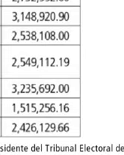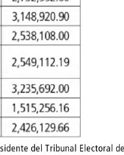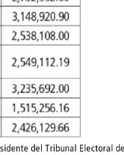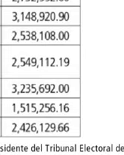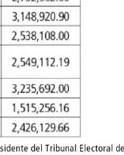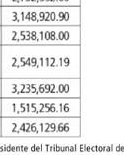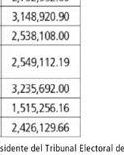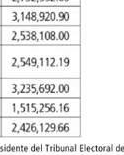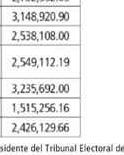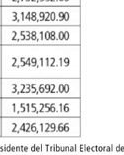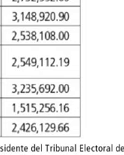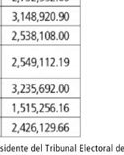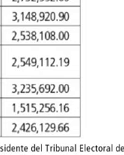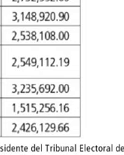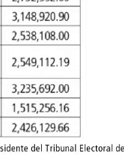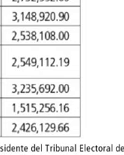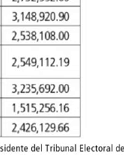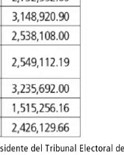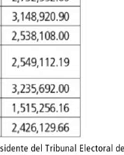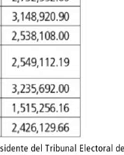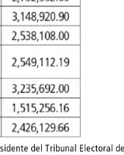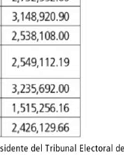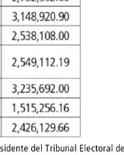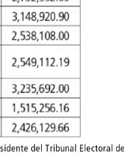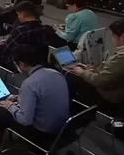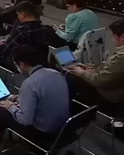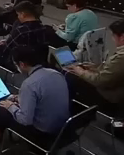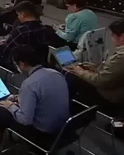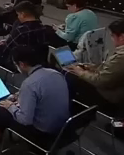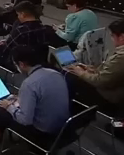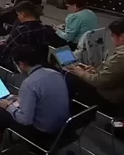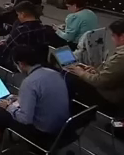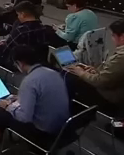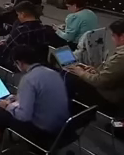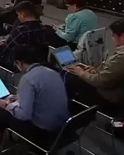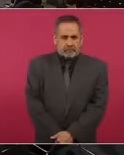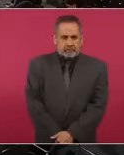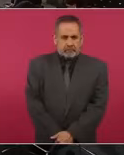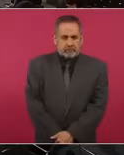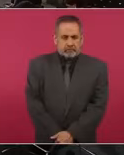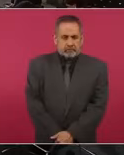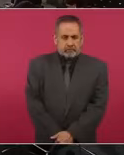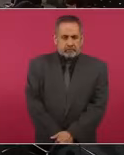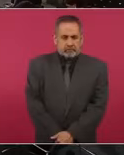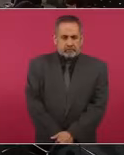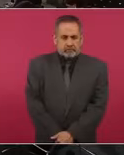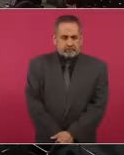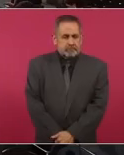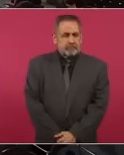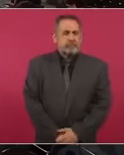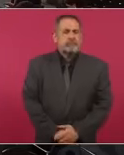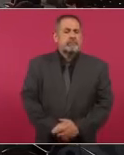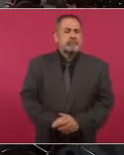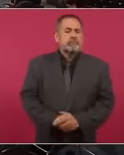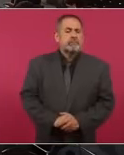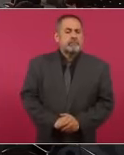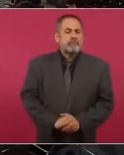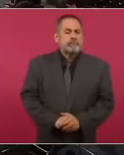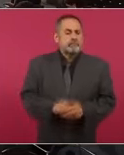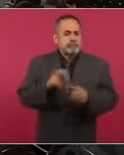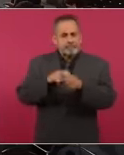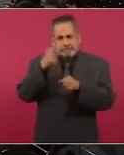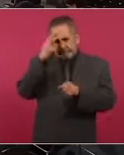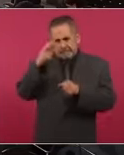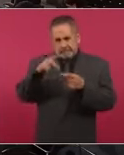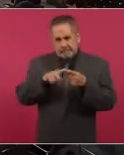un secretario de Estado en Estados Unidos cuatro millones doscientos noventa dos mil pesos, en